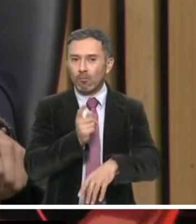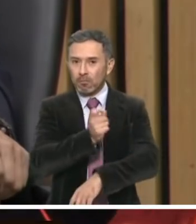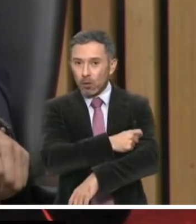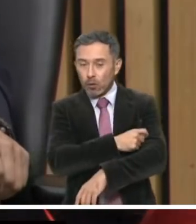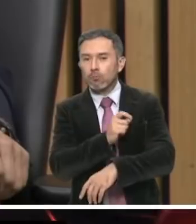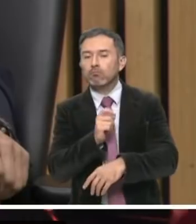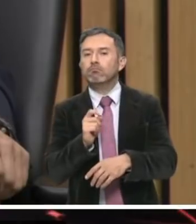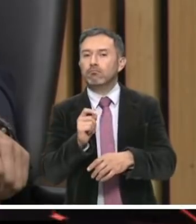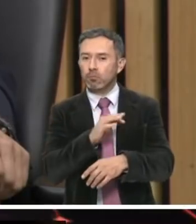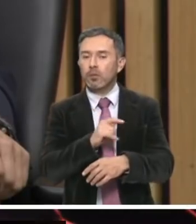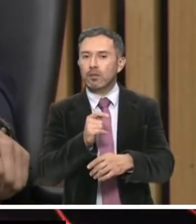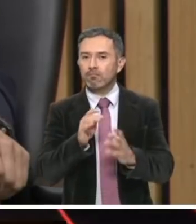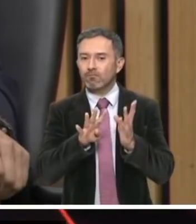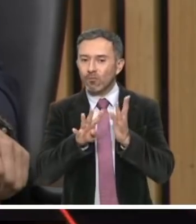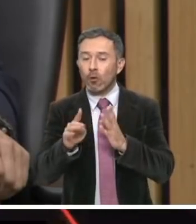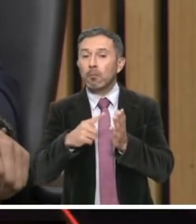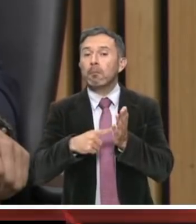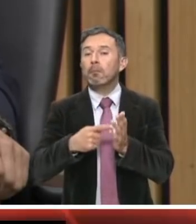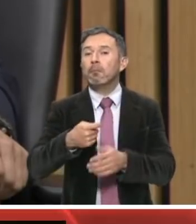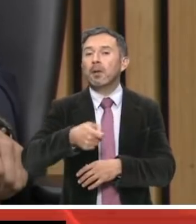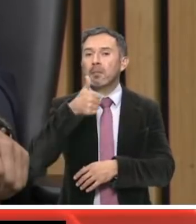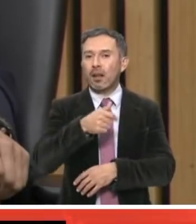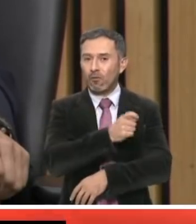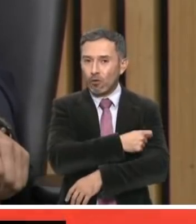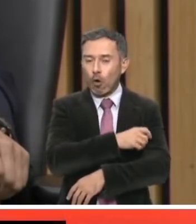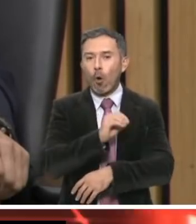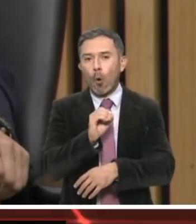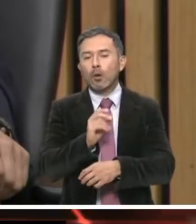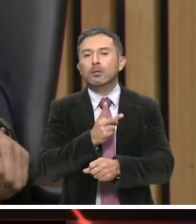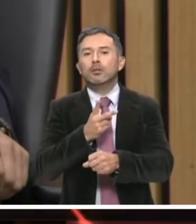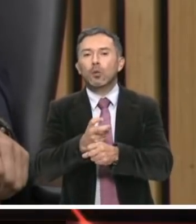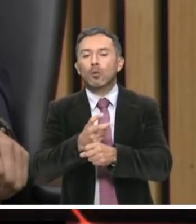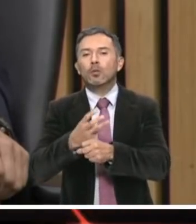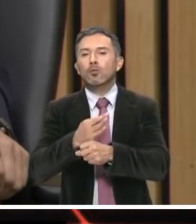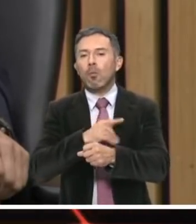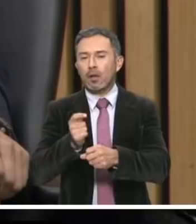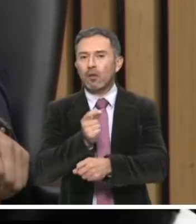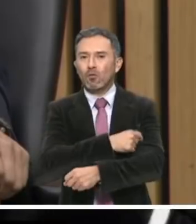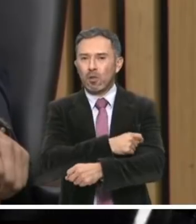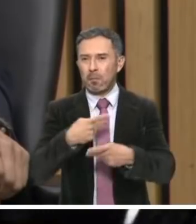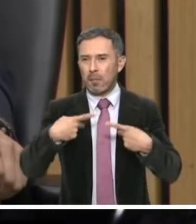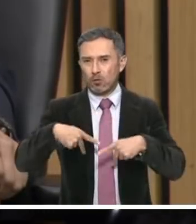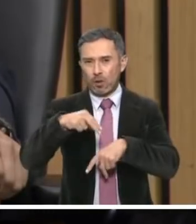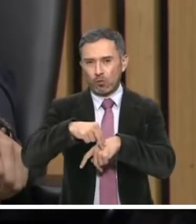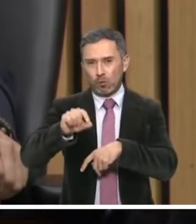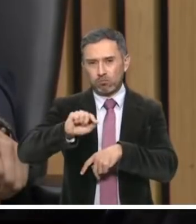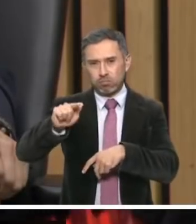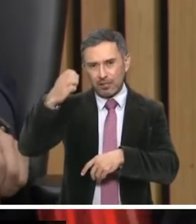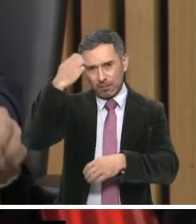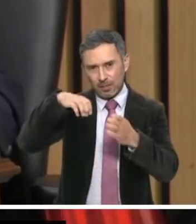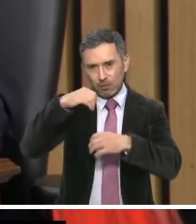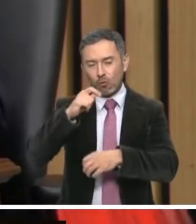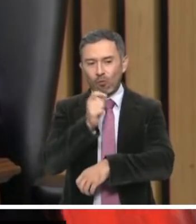reciban ya sea su primera dosis o el refuerzo que señalan los especialistas que en la